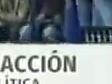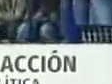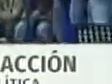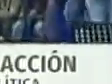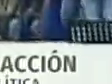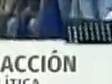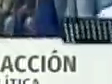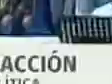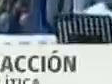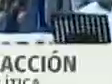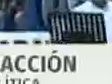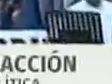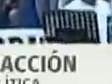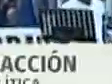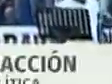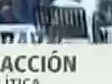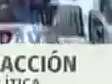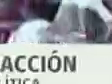secuestrado